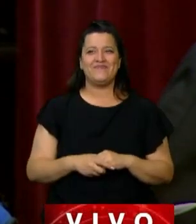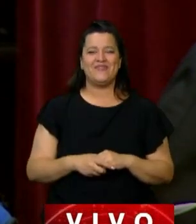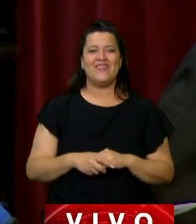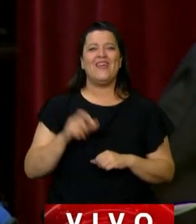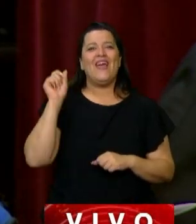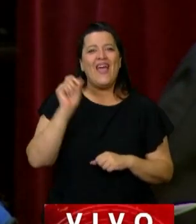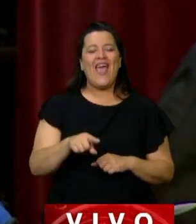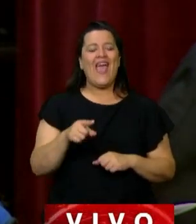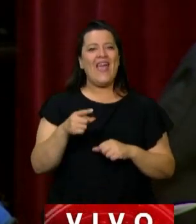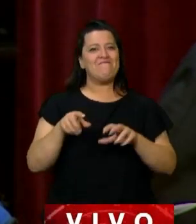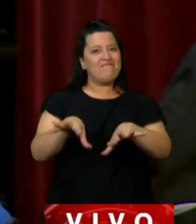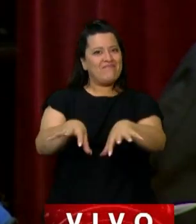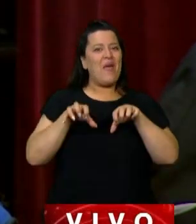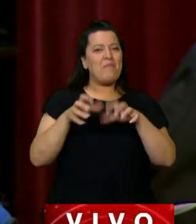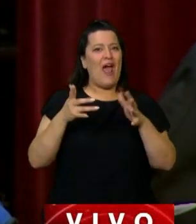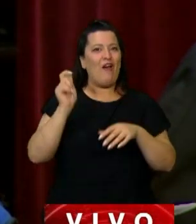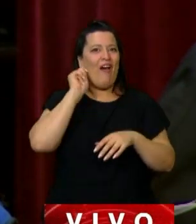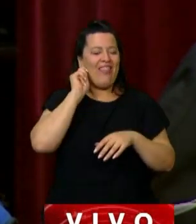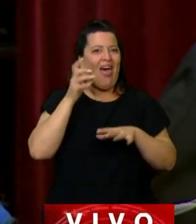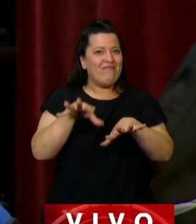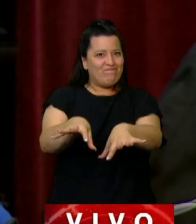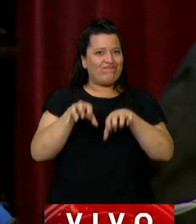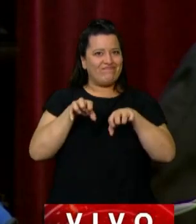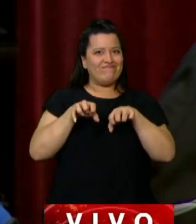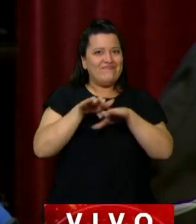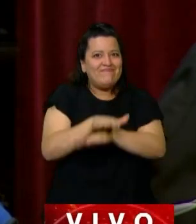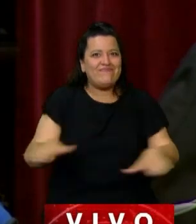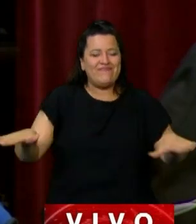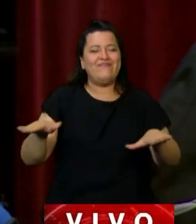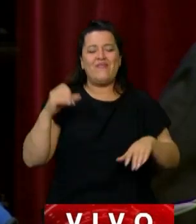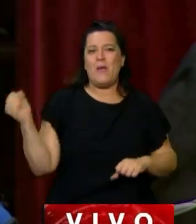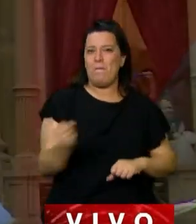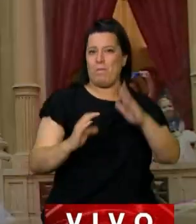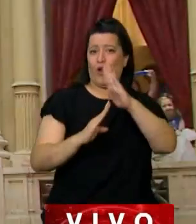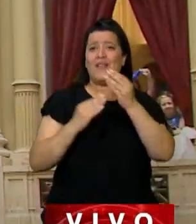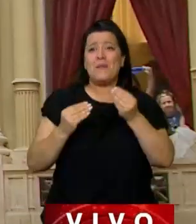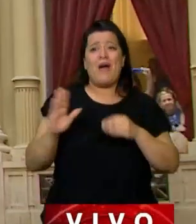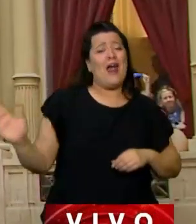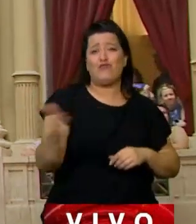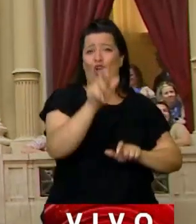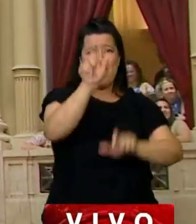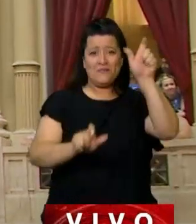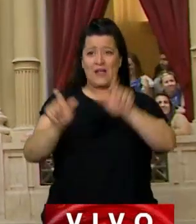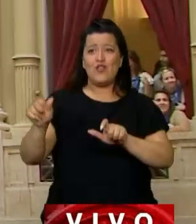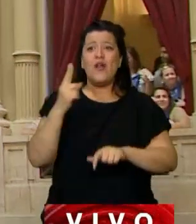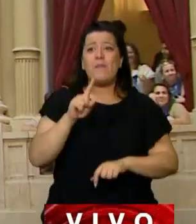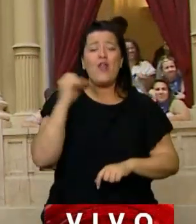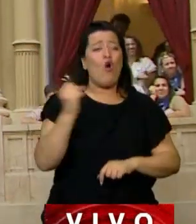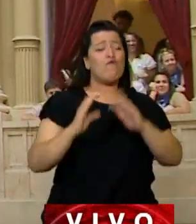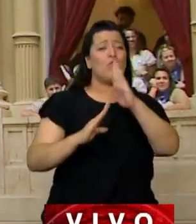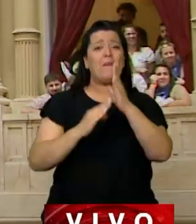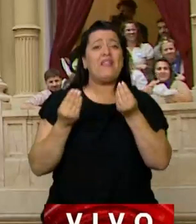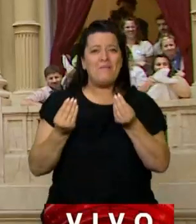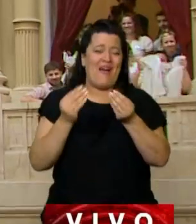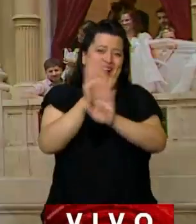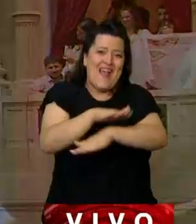en una temprana edad para todas las personas, pero bueno, fundamentalmente para